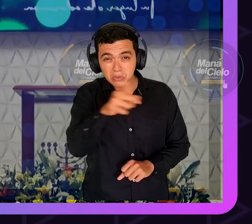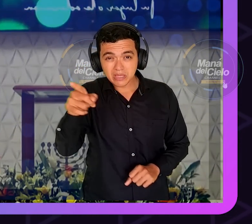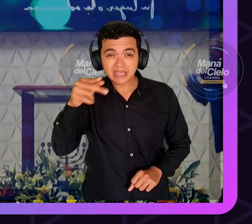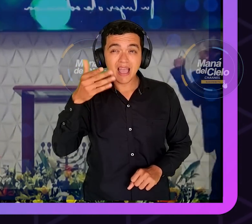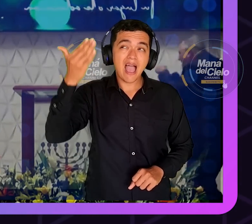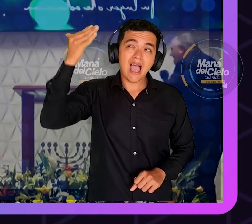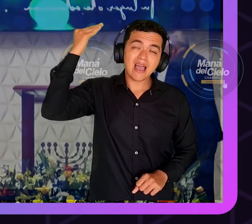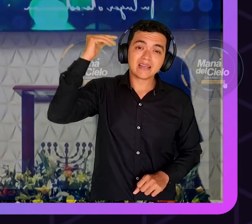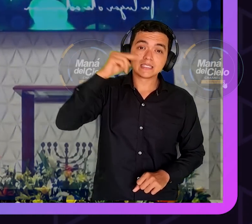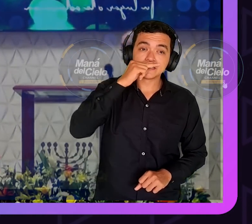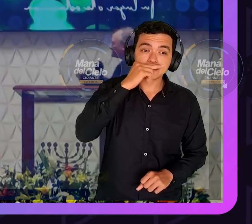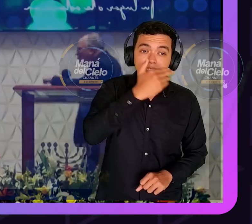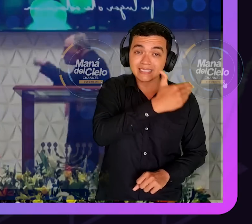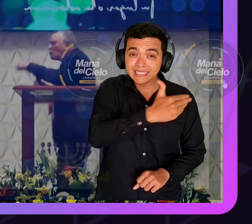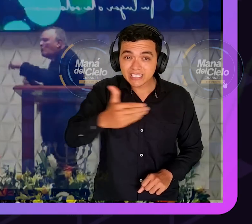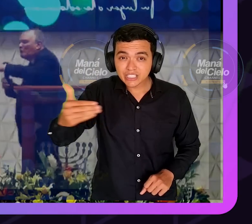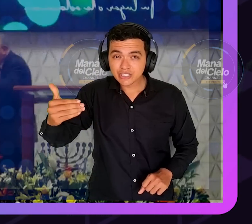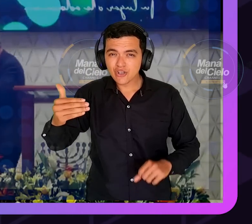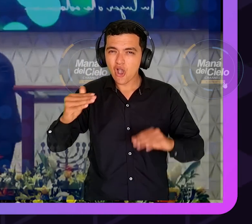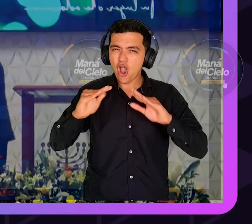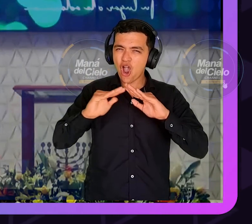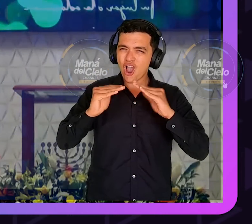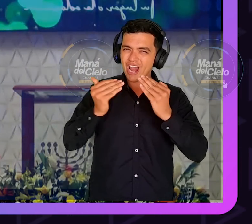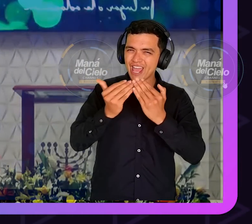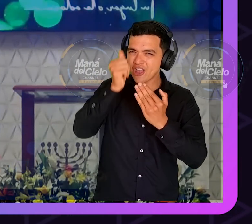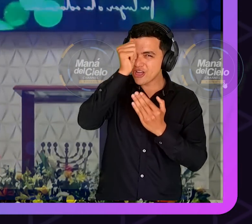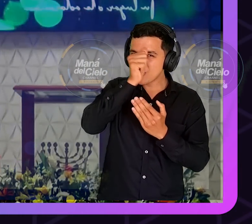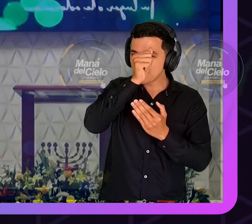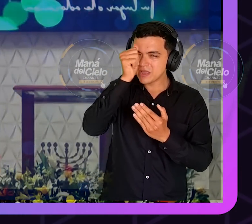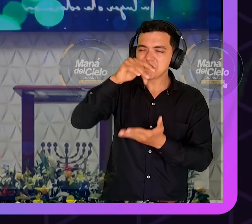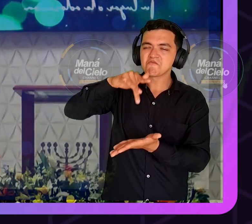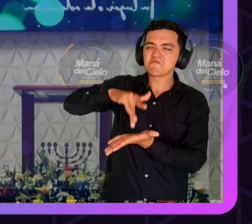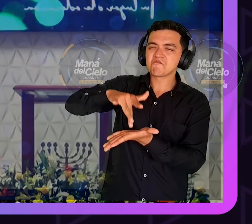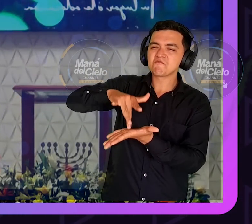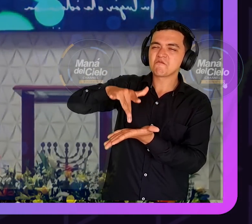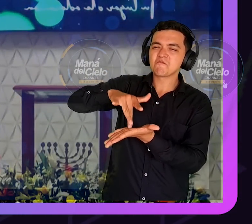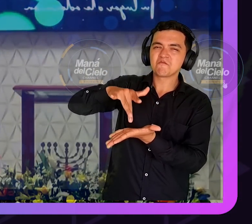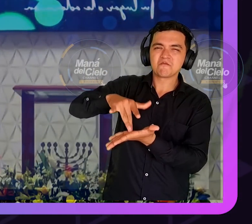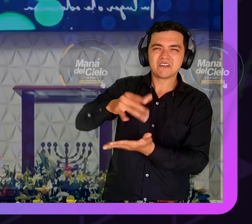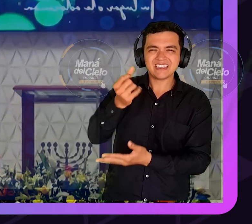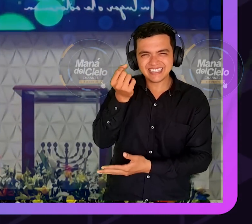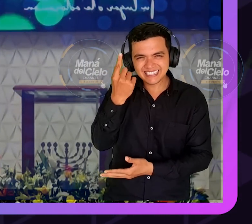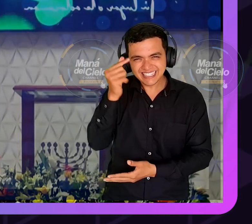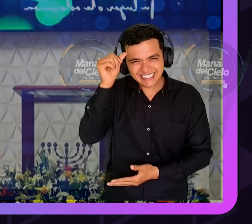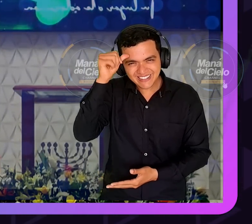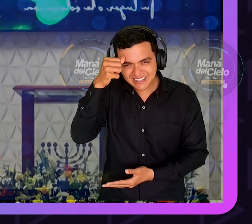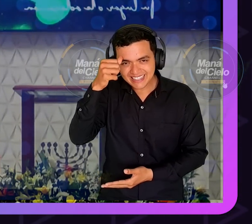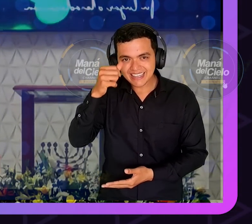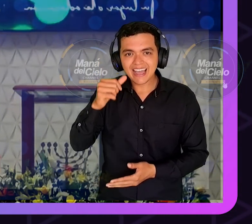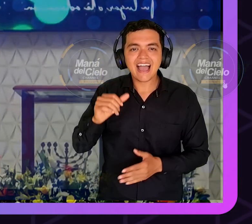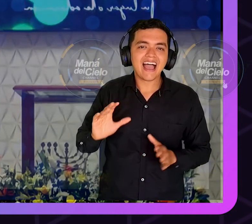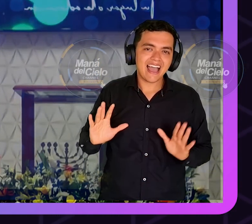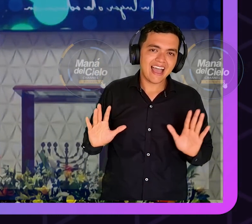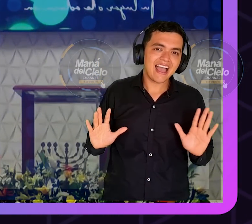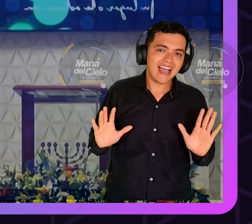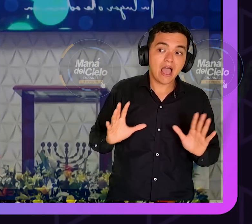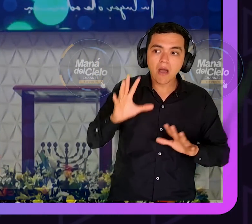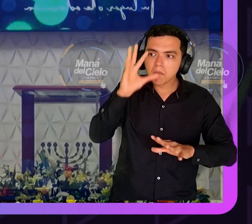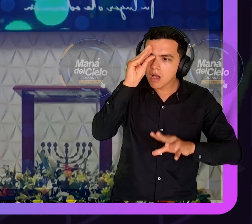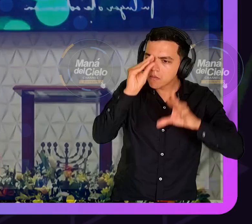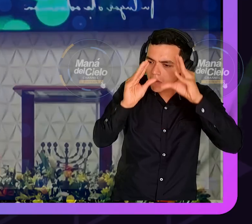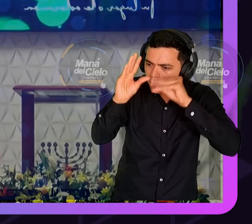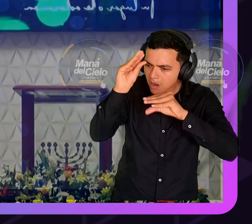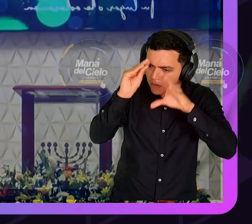pero estoy aquí porque tengo un compromiso porque hubo un día que le dije aquí en este altar de esta iglesia